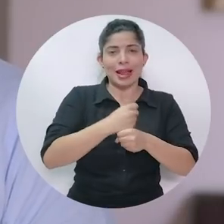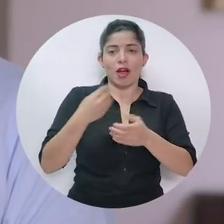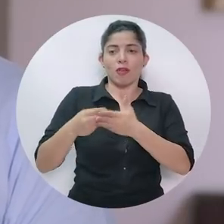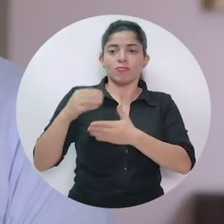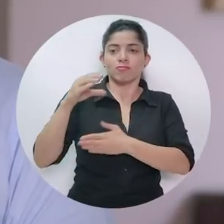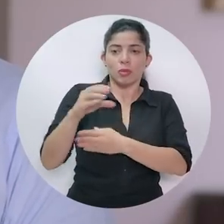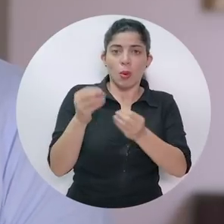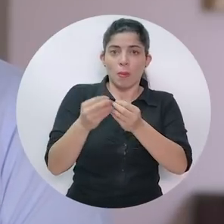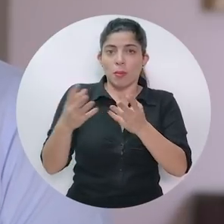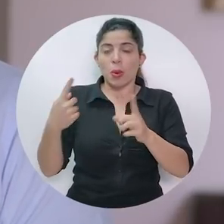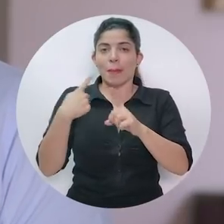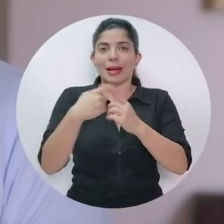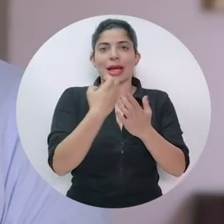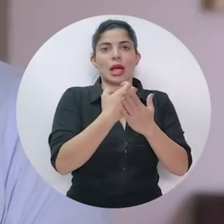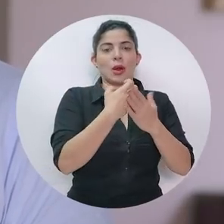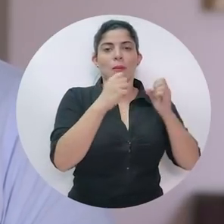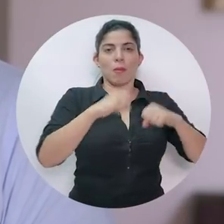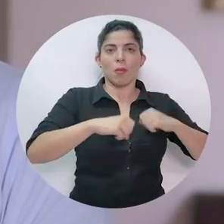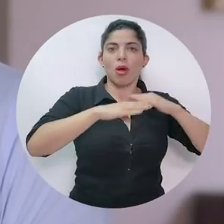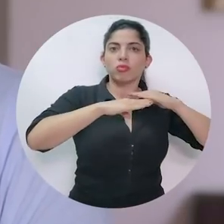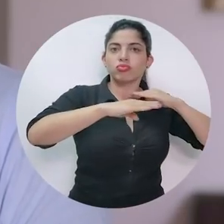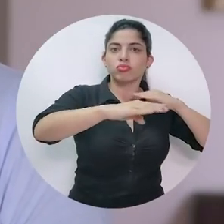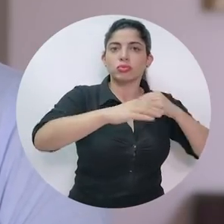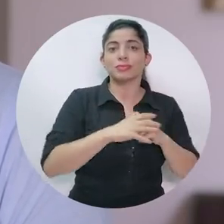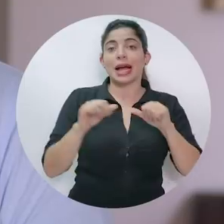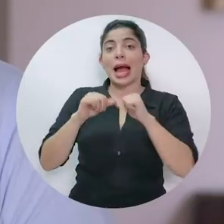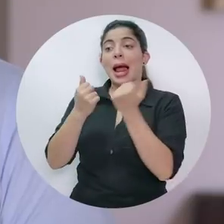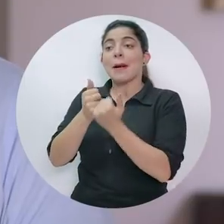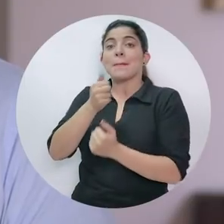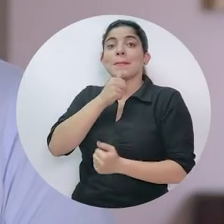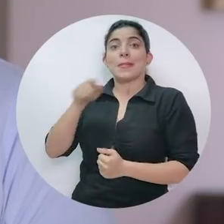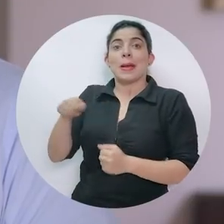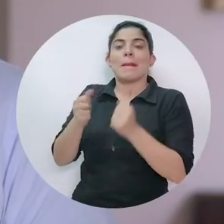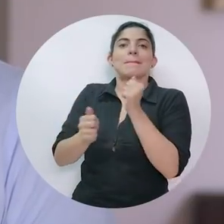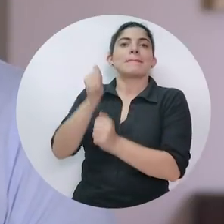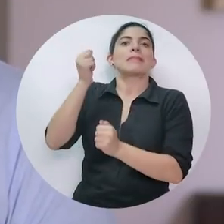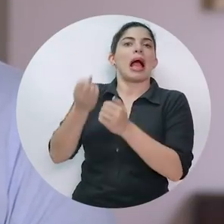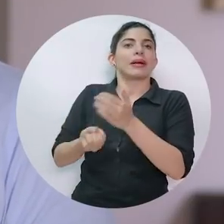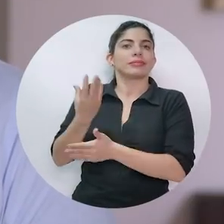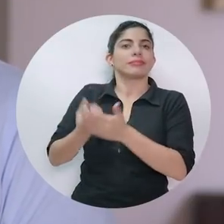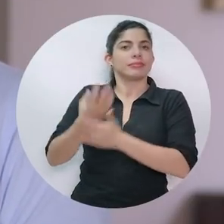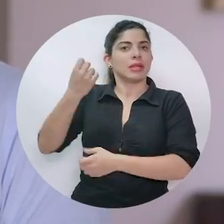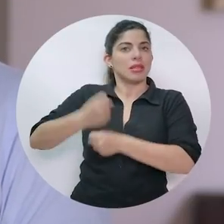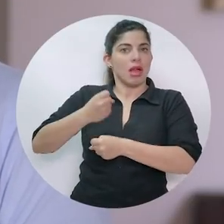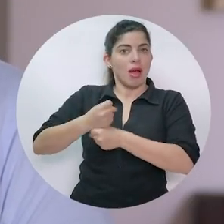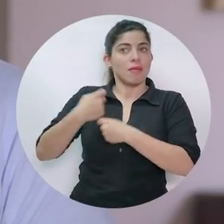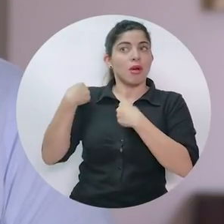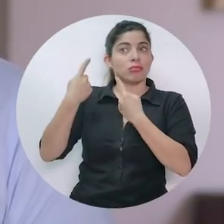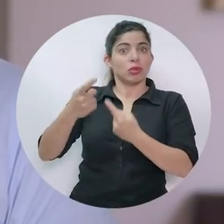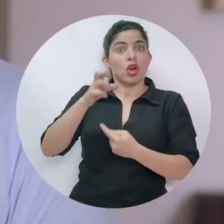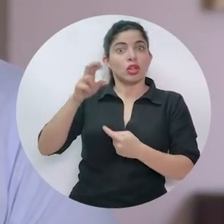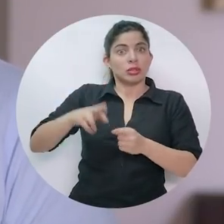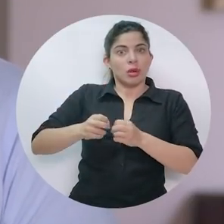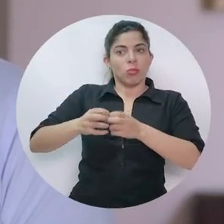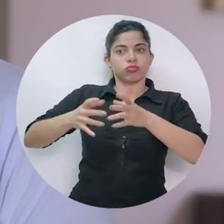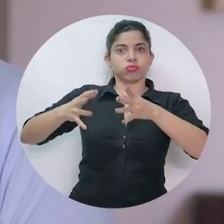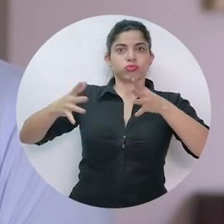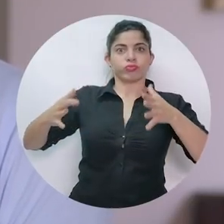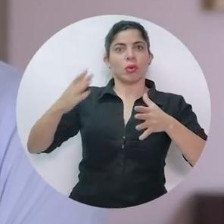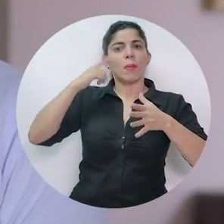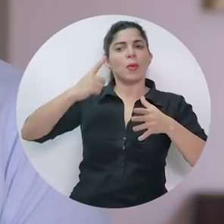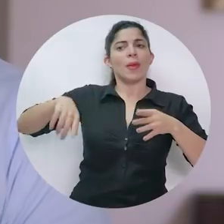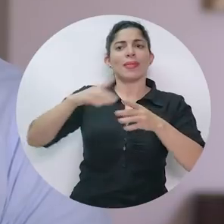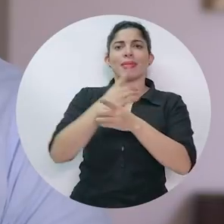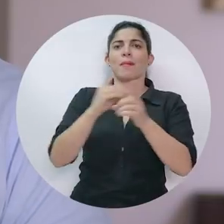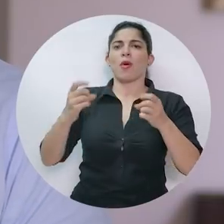empleo, la inversión pública y la estabilidad económica. El sector privado es el mayor generador de empleo y ha crecido en Costa